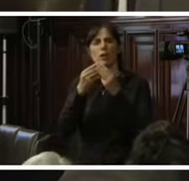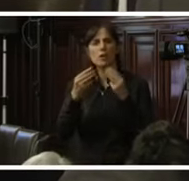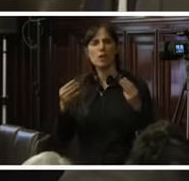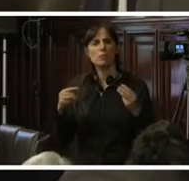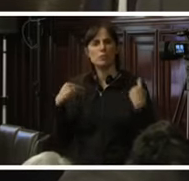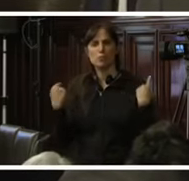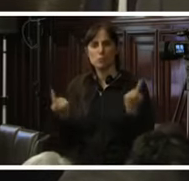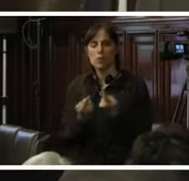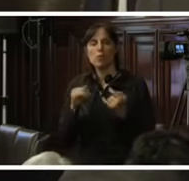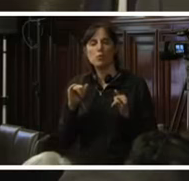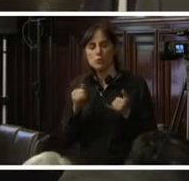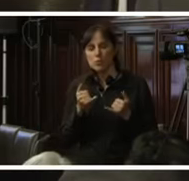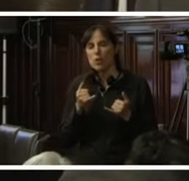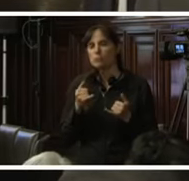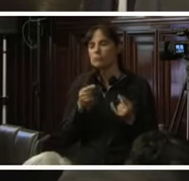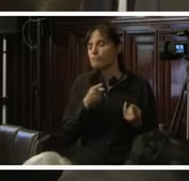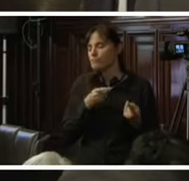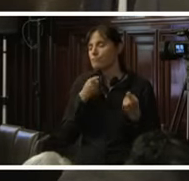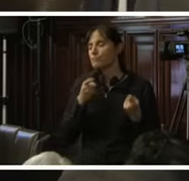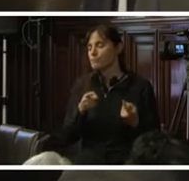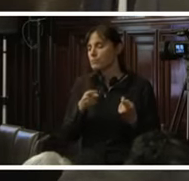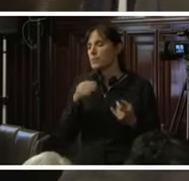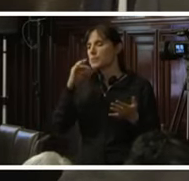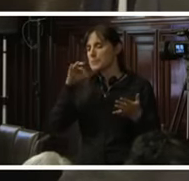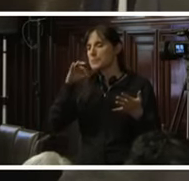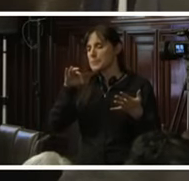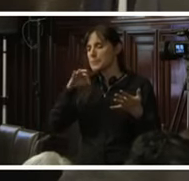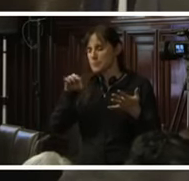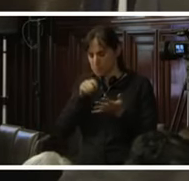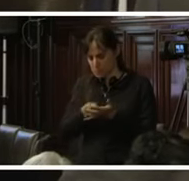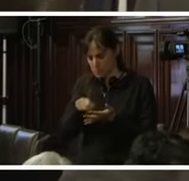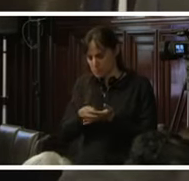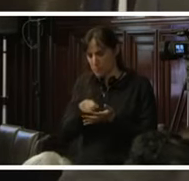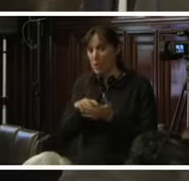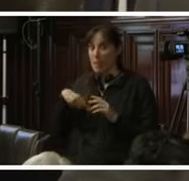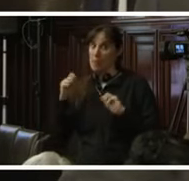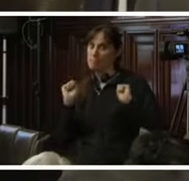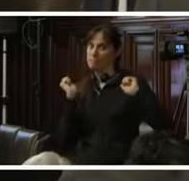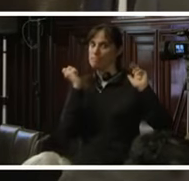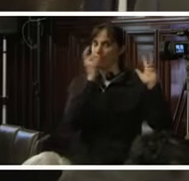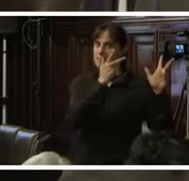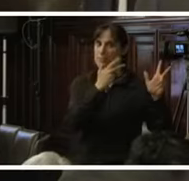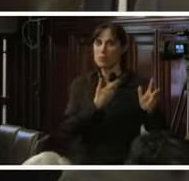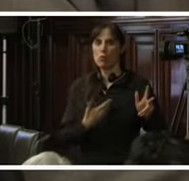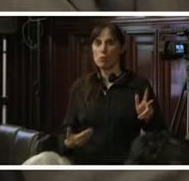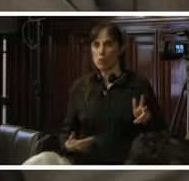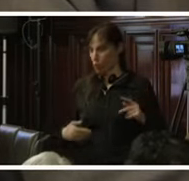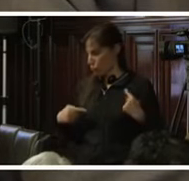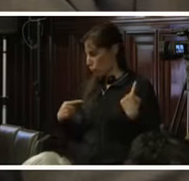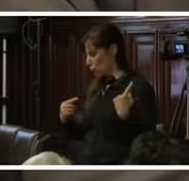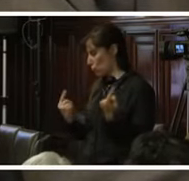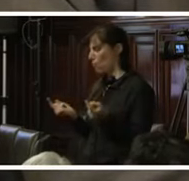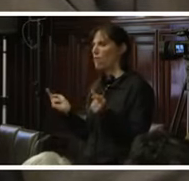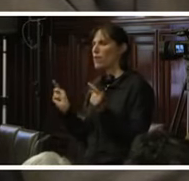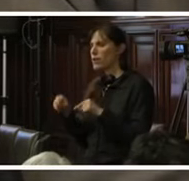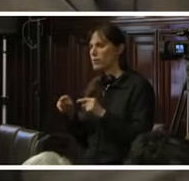a escucharlos, a tomar nota de lo que dicen y a transmitirlo a nuestro gobierno. Nosotros no venimos en